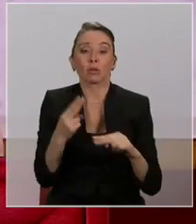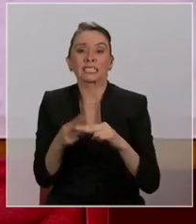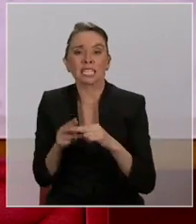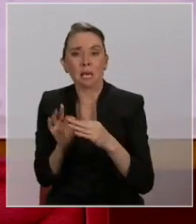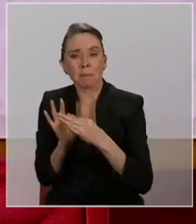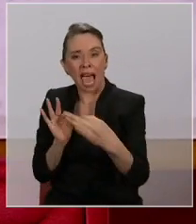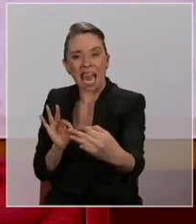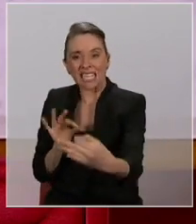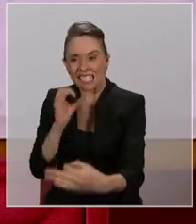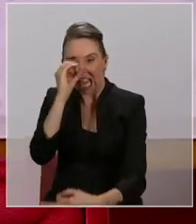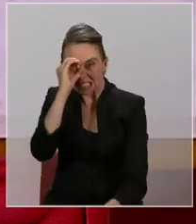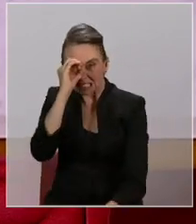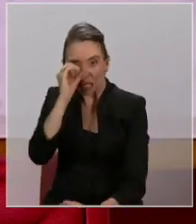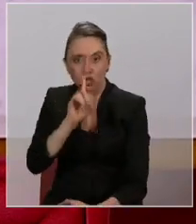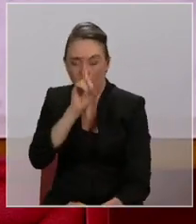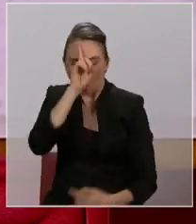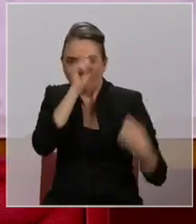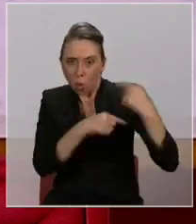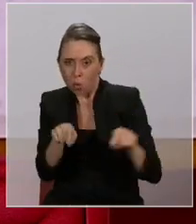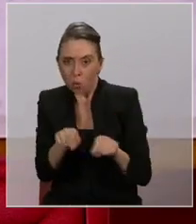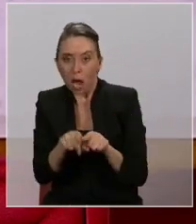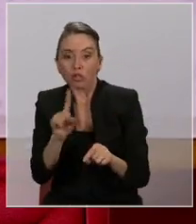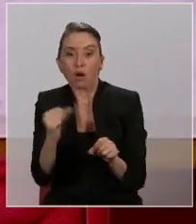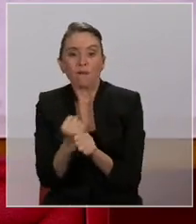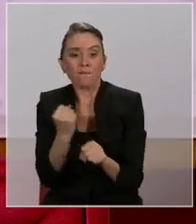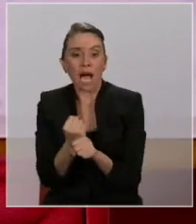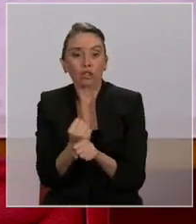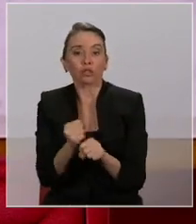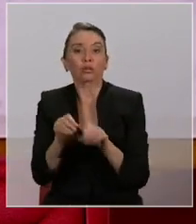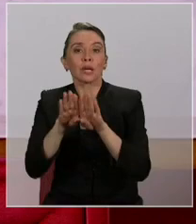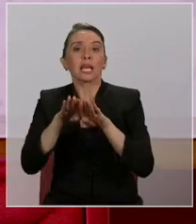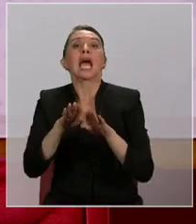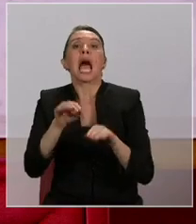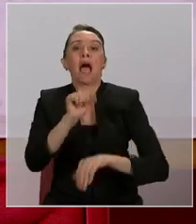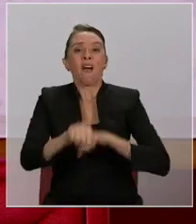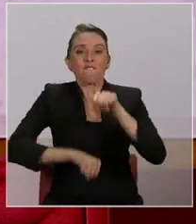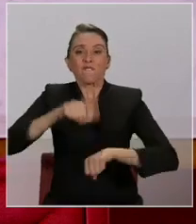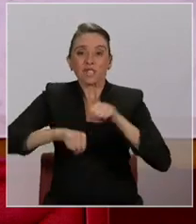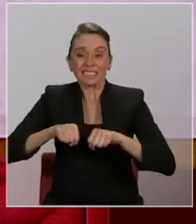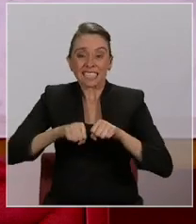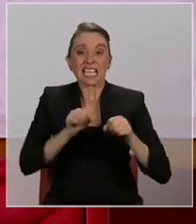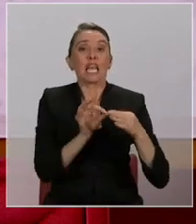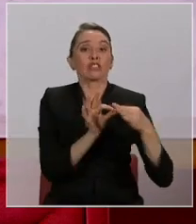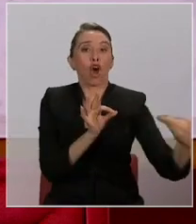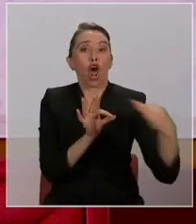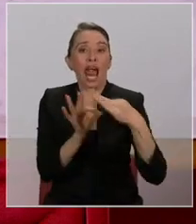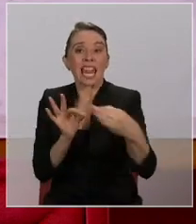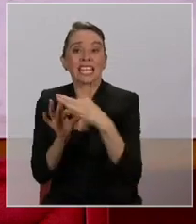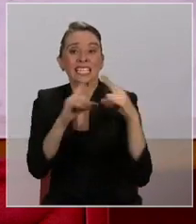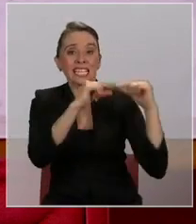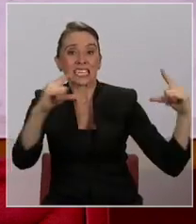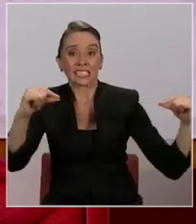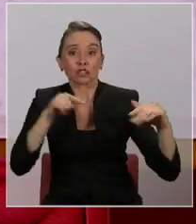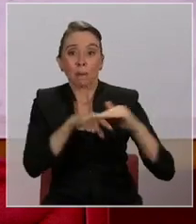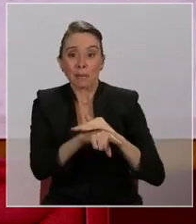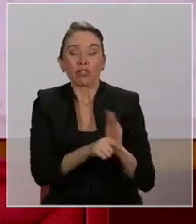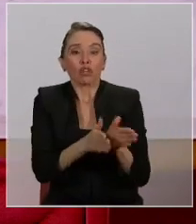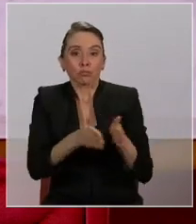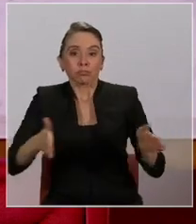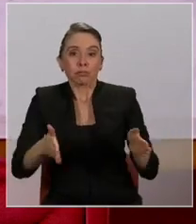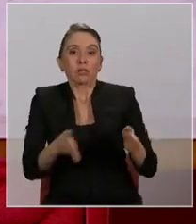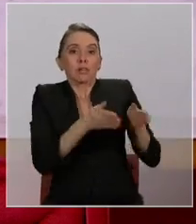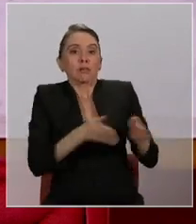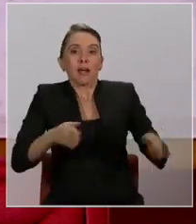una línea tradicional, sino que es construir estacionamiento de bicicletas en todas las líneas del metro, el 70%